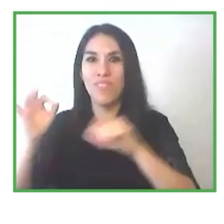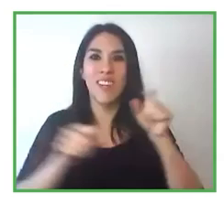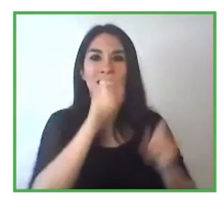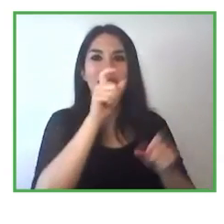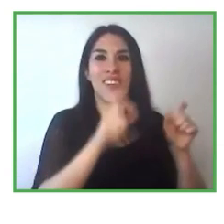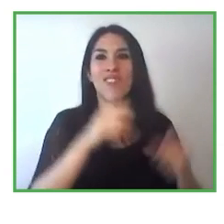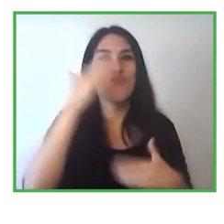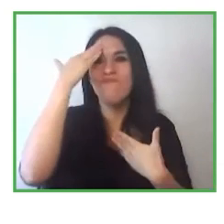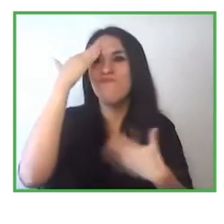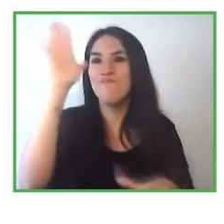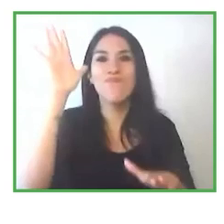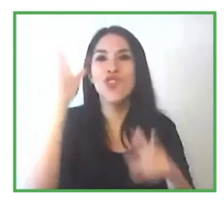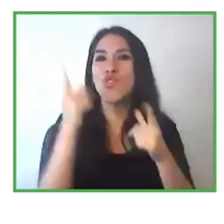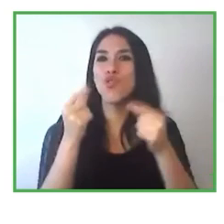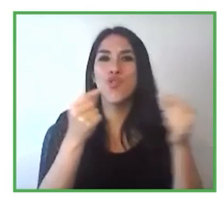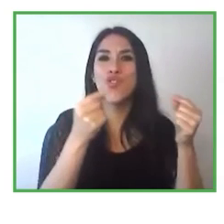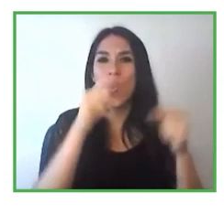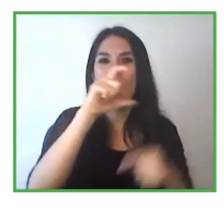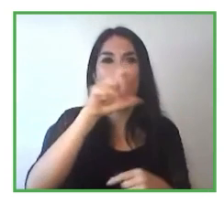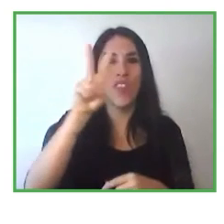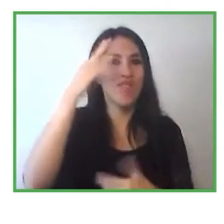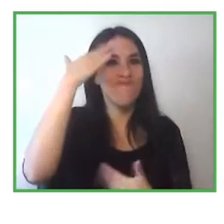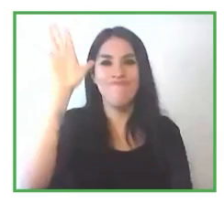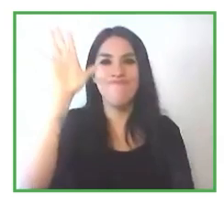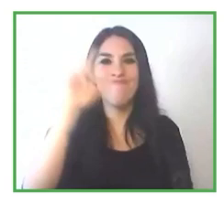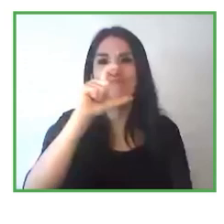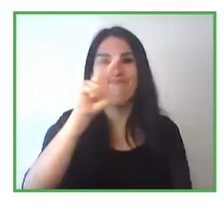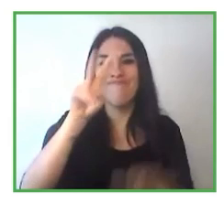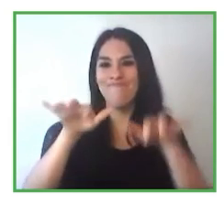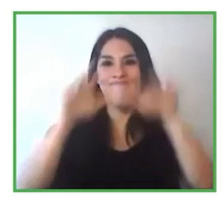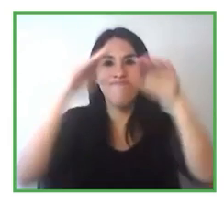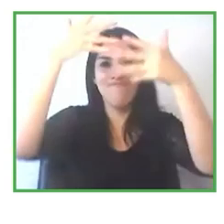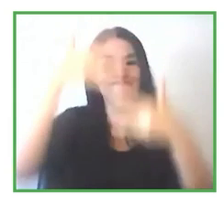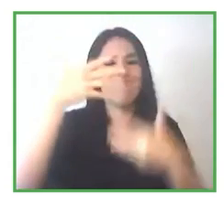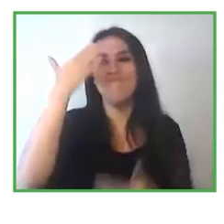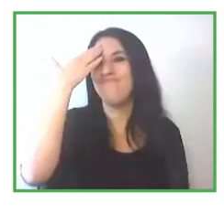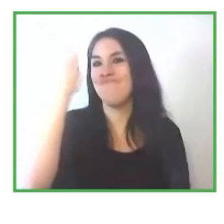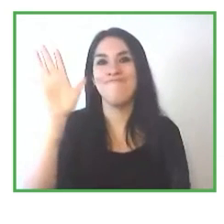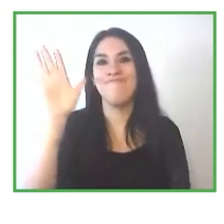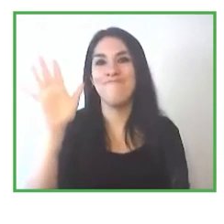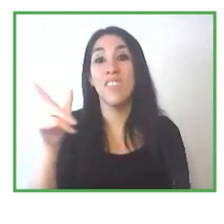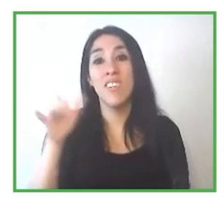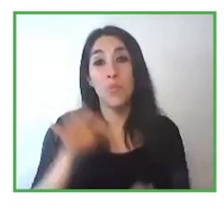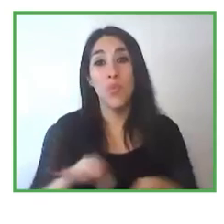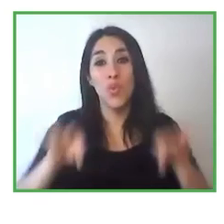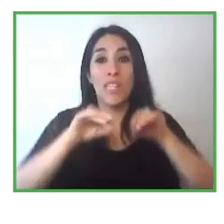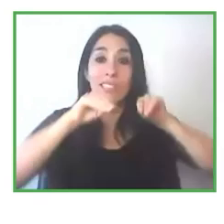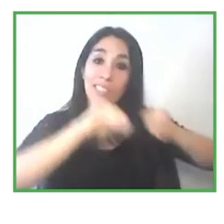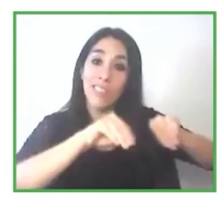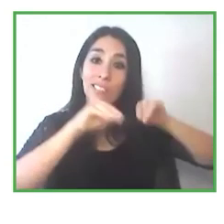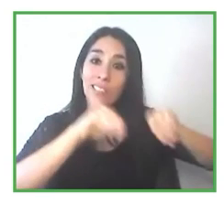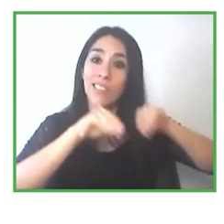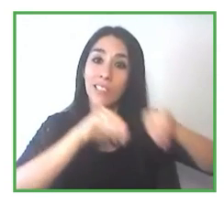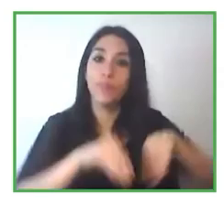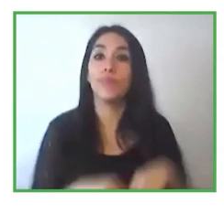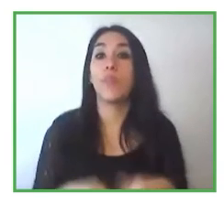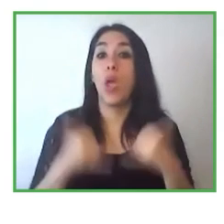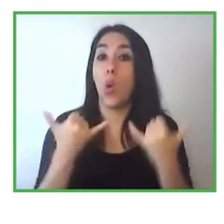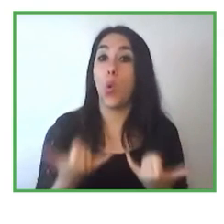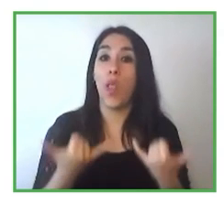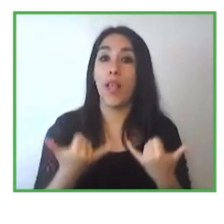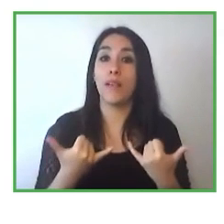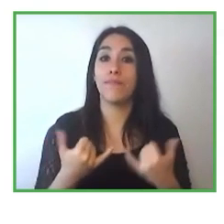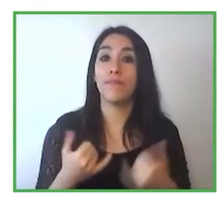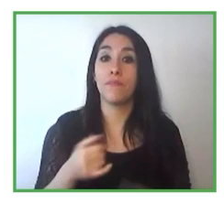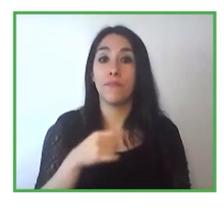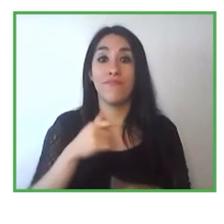y sobre todo tomar en cuenta y en consideración que en la actualidad el empleador por lo menos acá en Costa